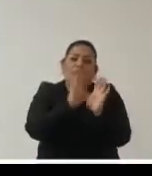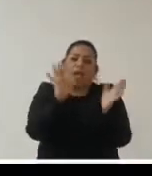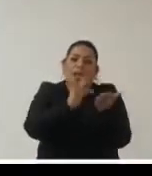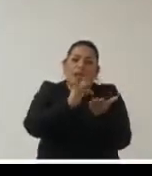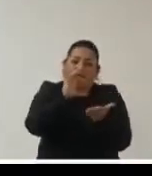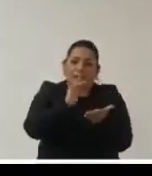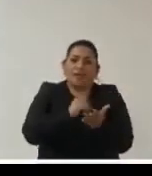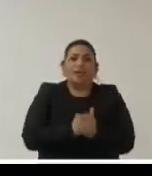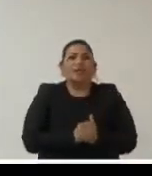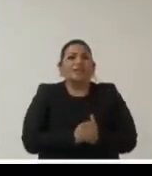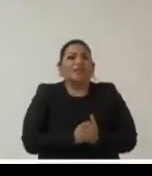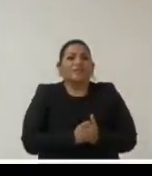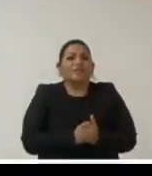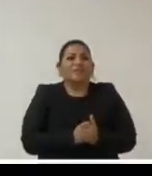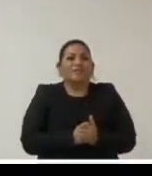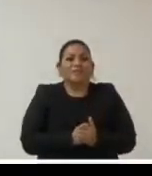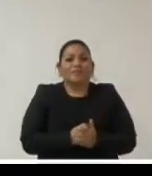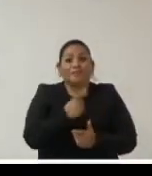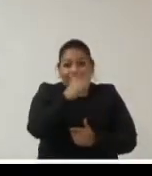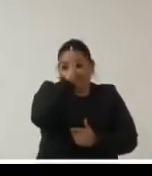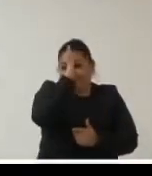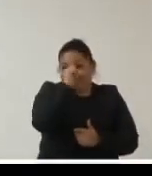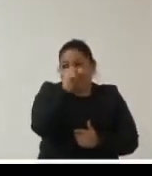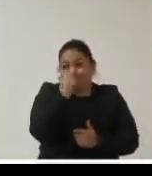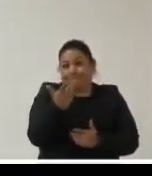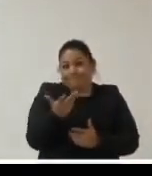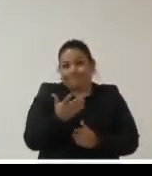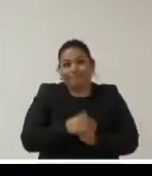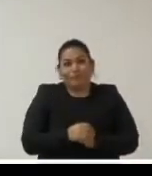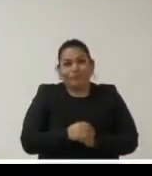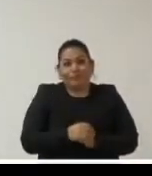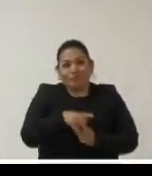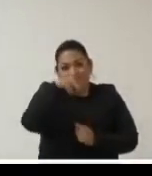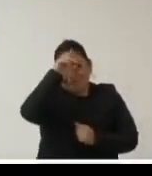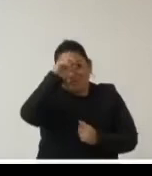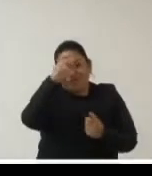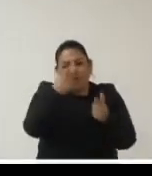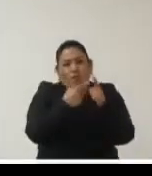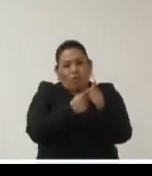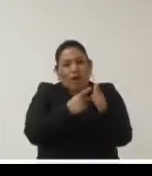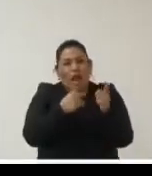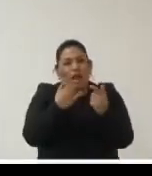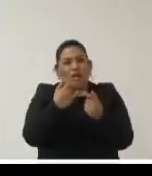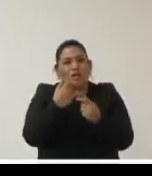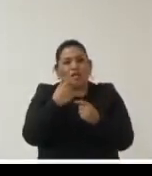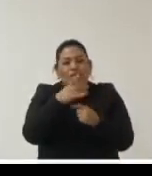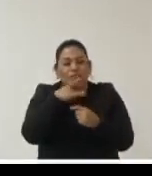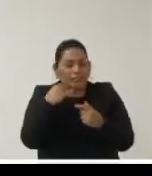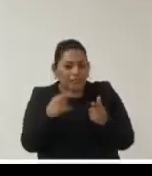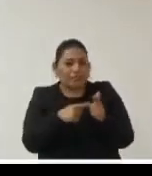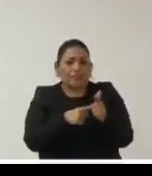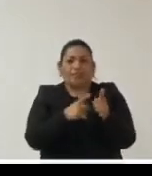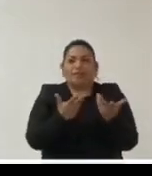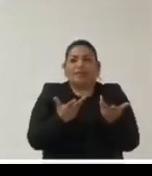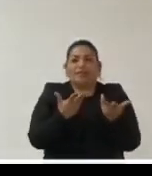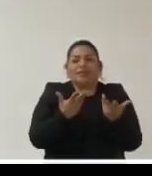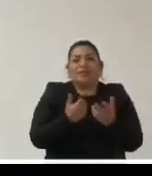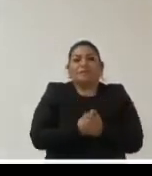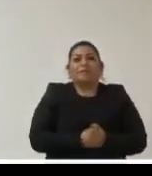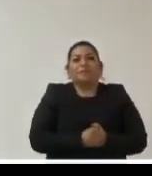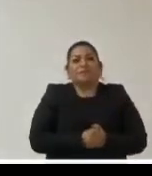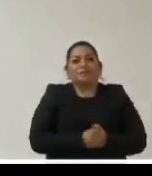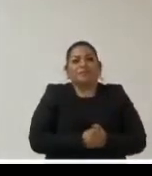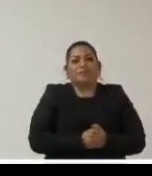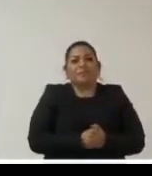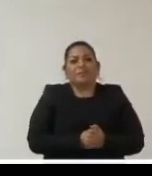y bueno hemos coincidido con Perú con Chile en estas partes